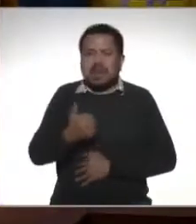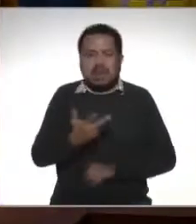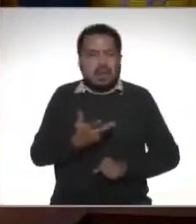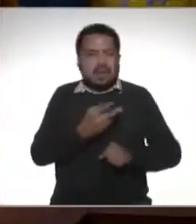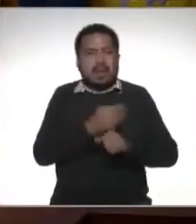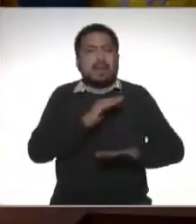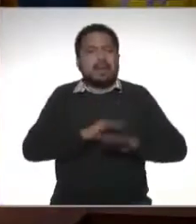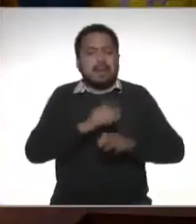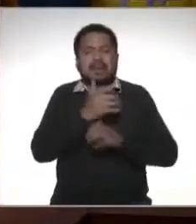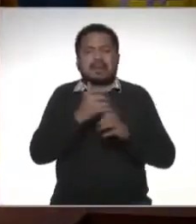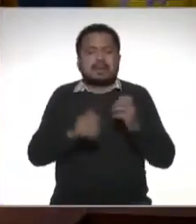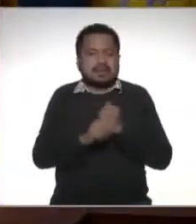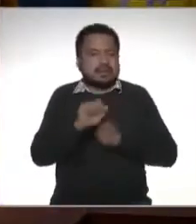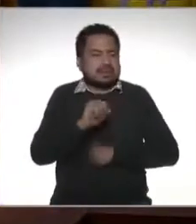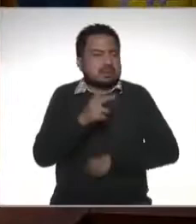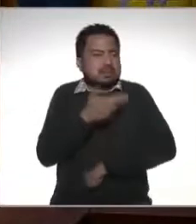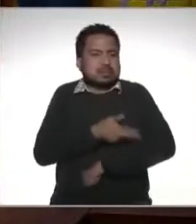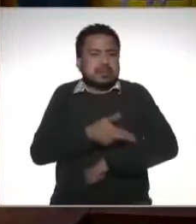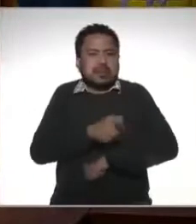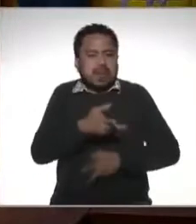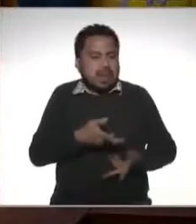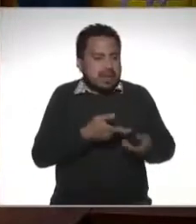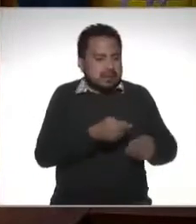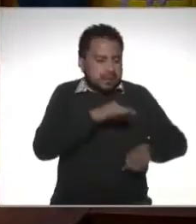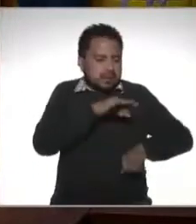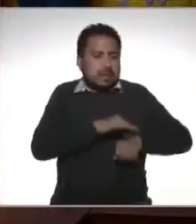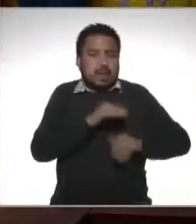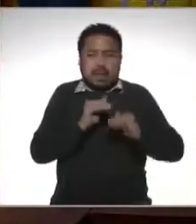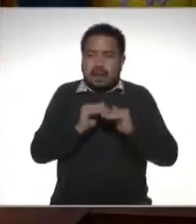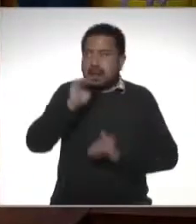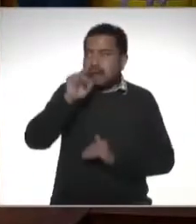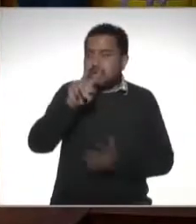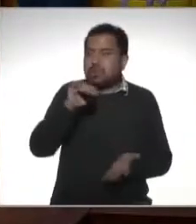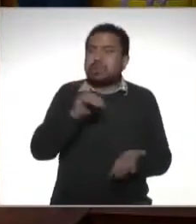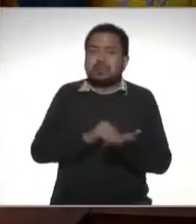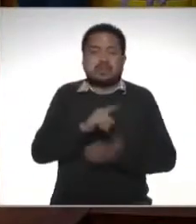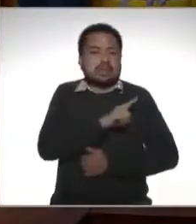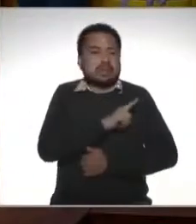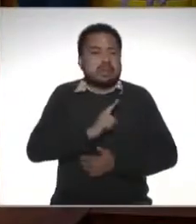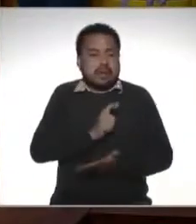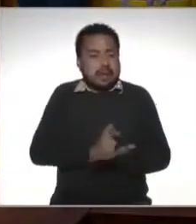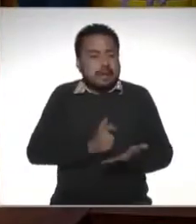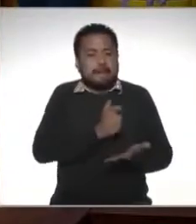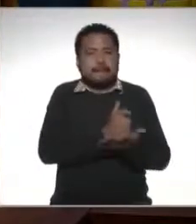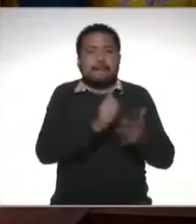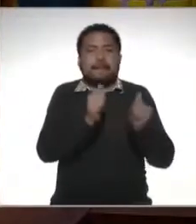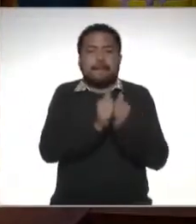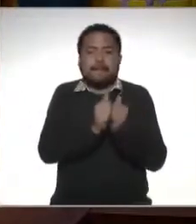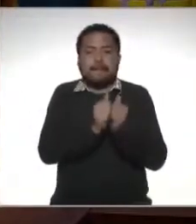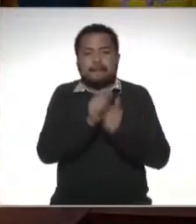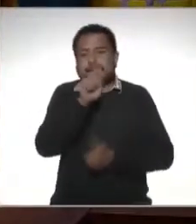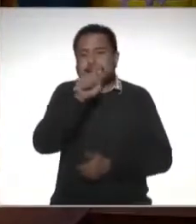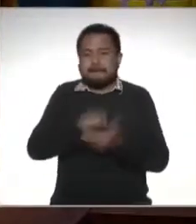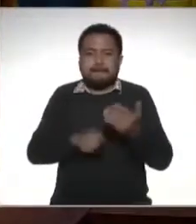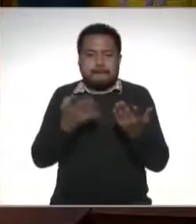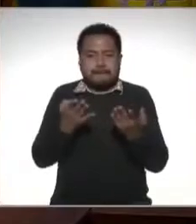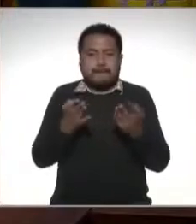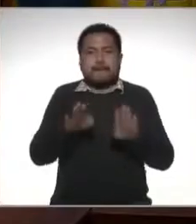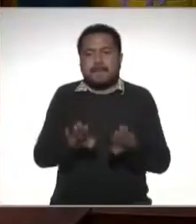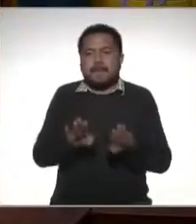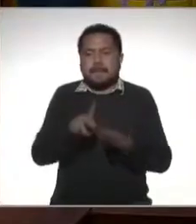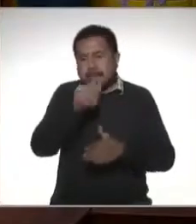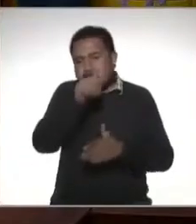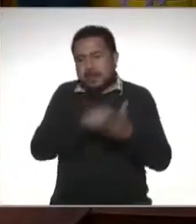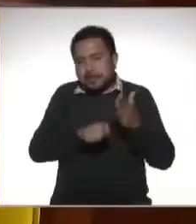adicionando requisitos si la erogación por ejemplo en gastos médicos fue arriba de 2 mil pesos tiene que estar pagada a través de algún medio bancario sea tarjeta de